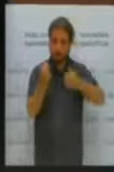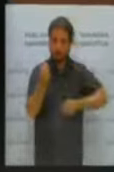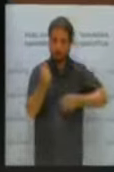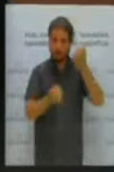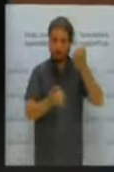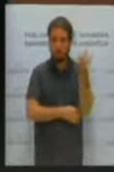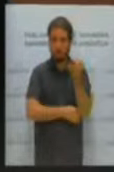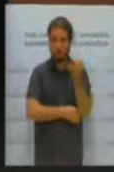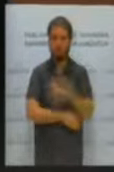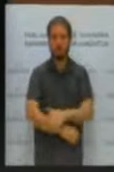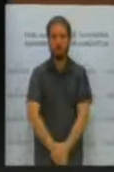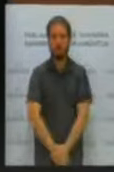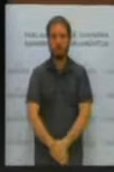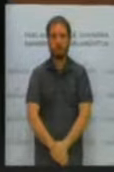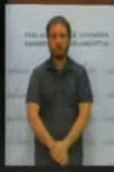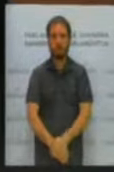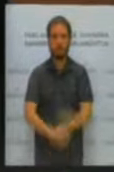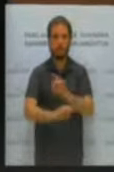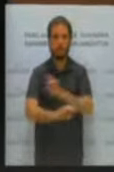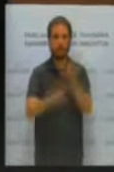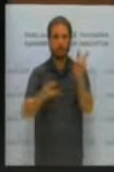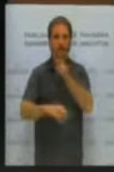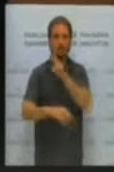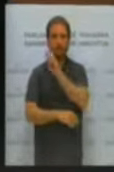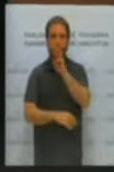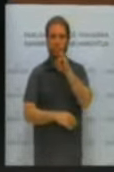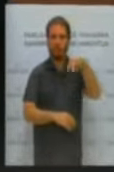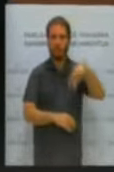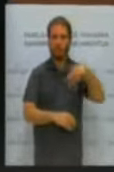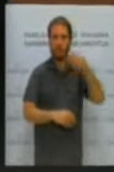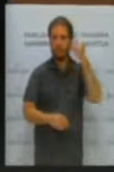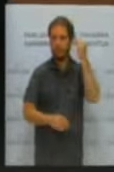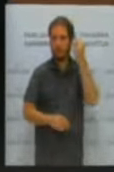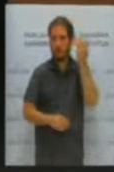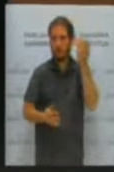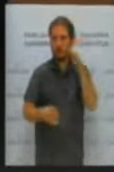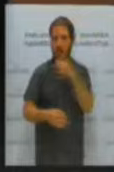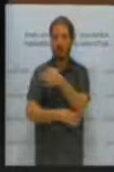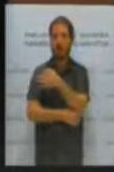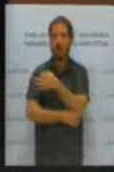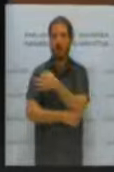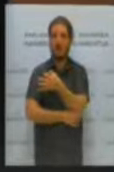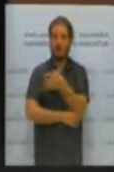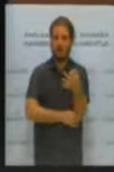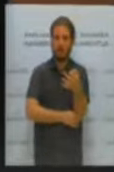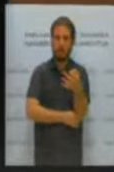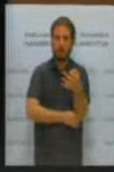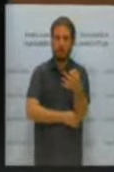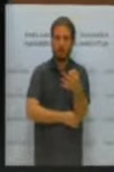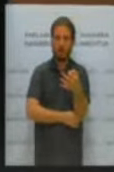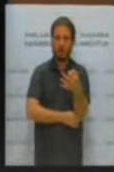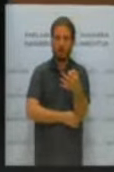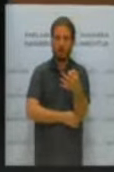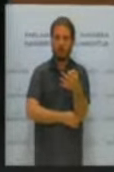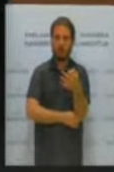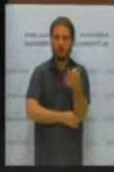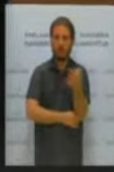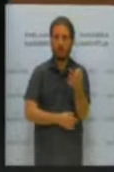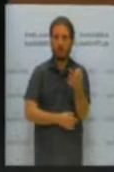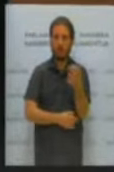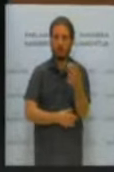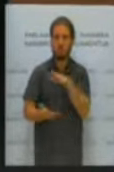Por supuesto, en Unión del Pueblo Navarro, nos parece adecuado realizar acciones